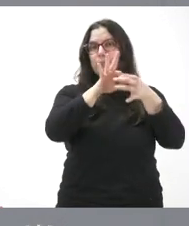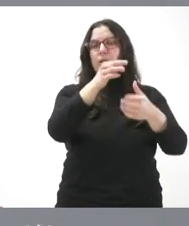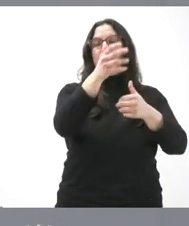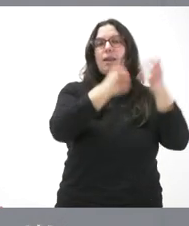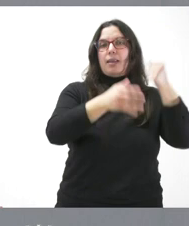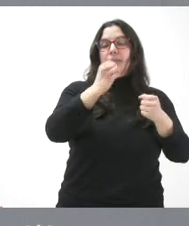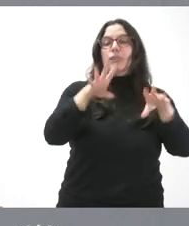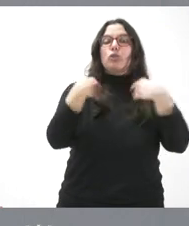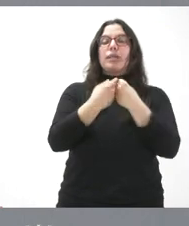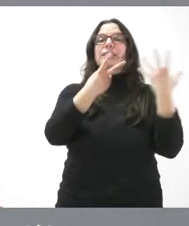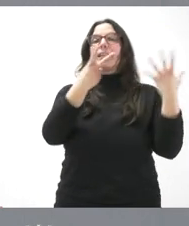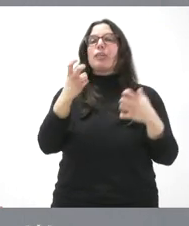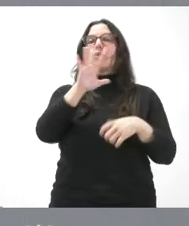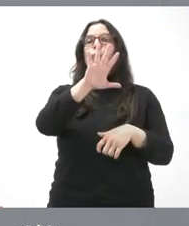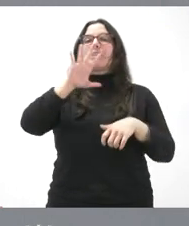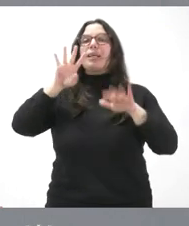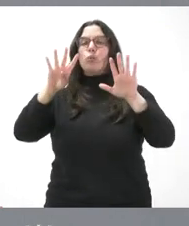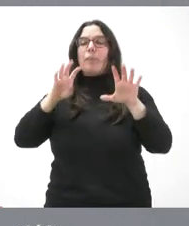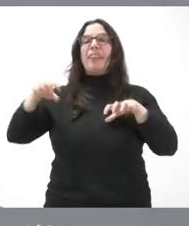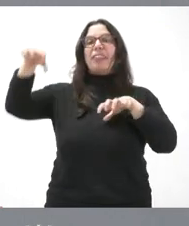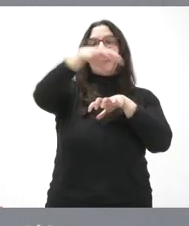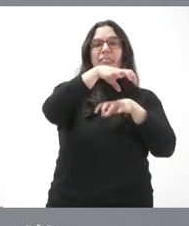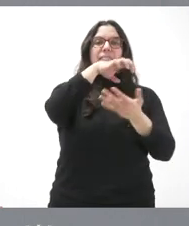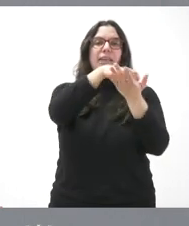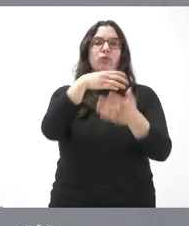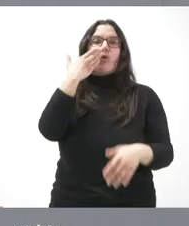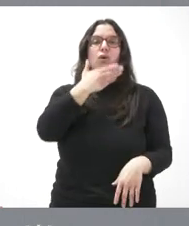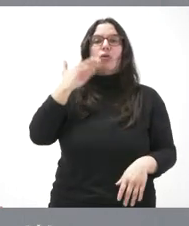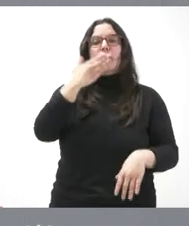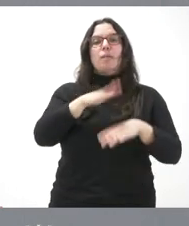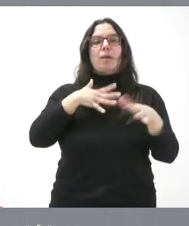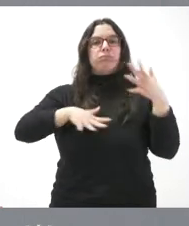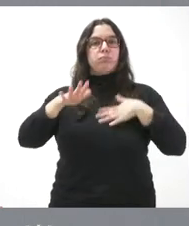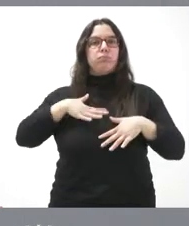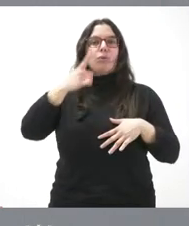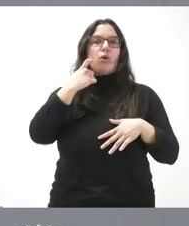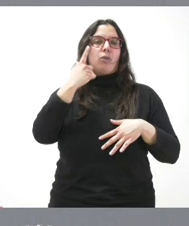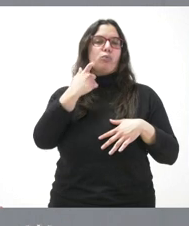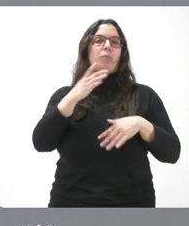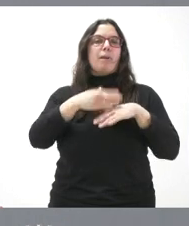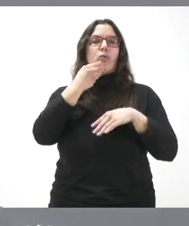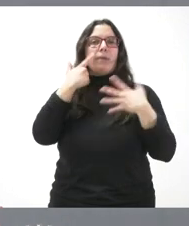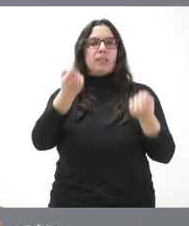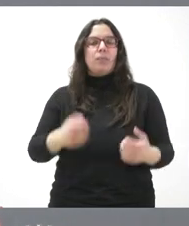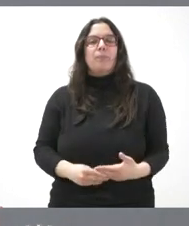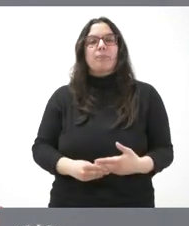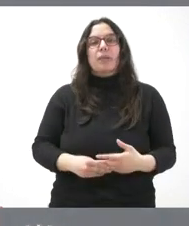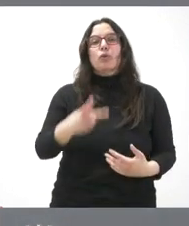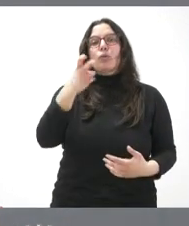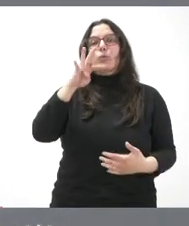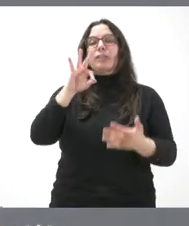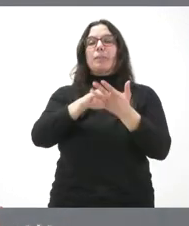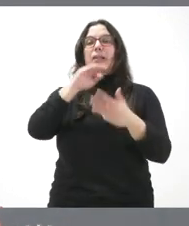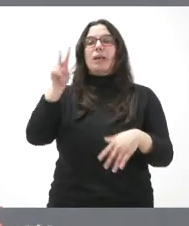759 centros escolares fomentando estos hábitos saludables entre la población infantil. 240.000 euros para la